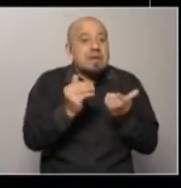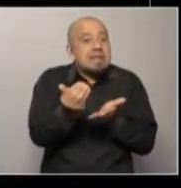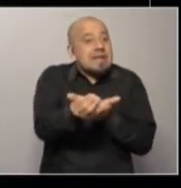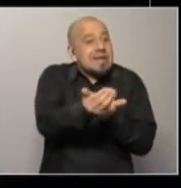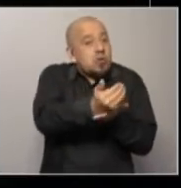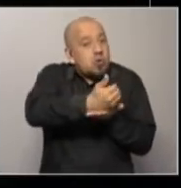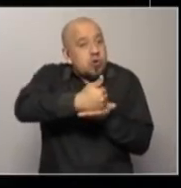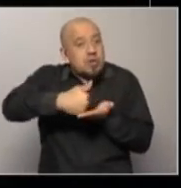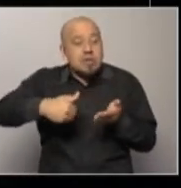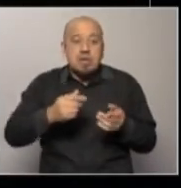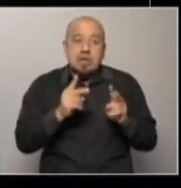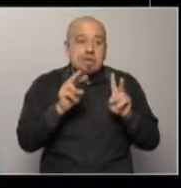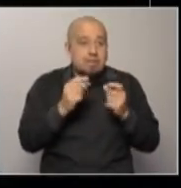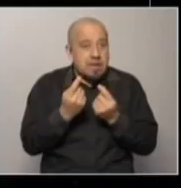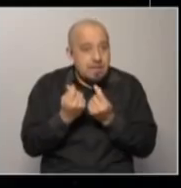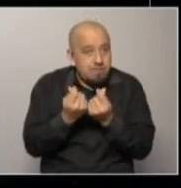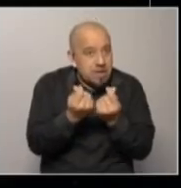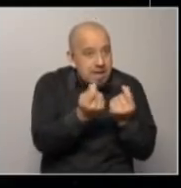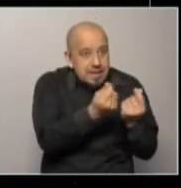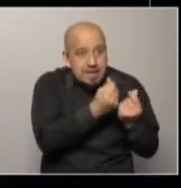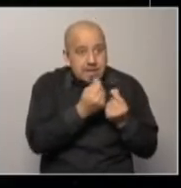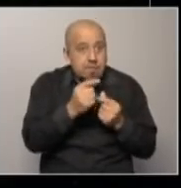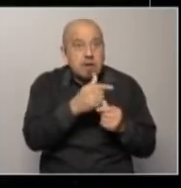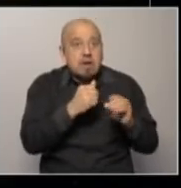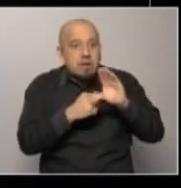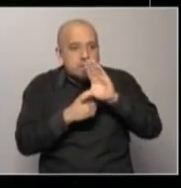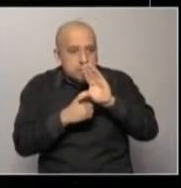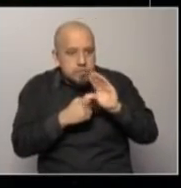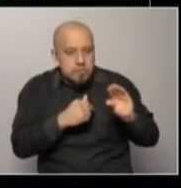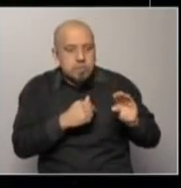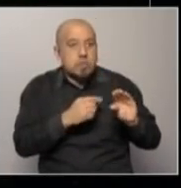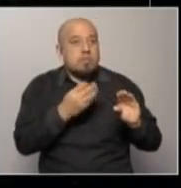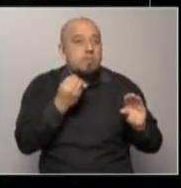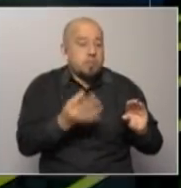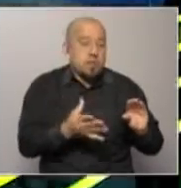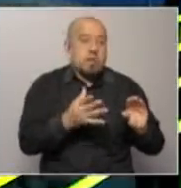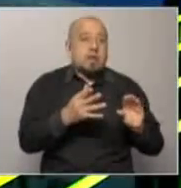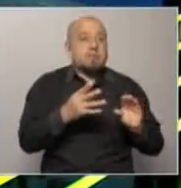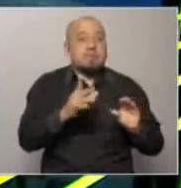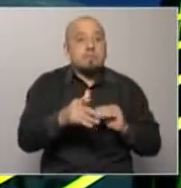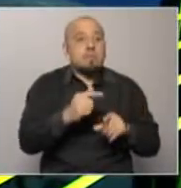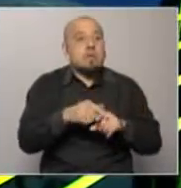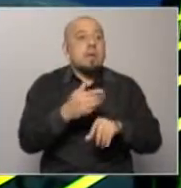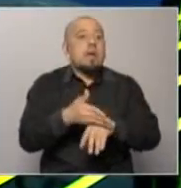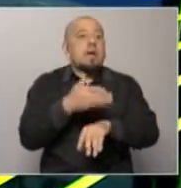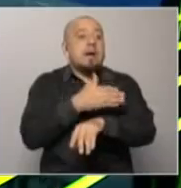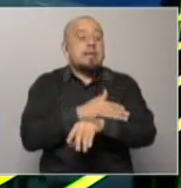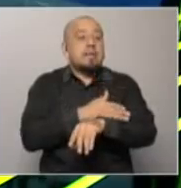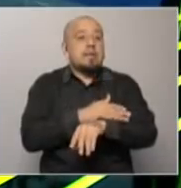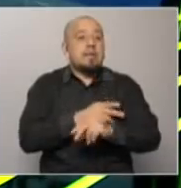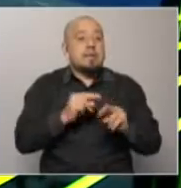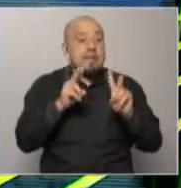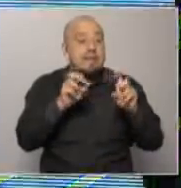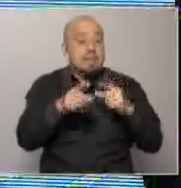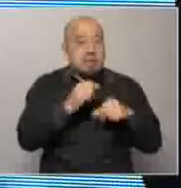digamos, y el grueso del ajuste que además va a ser muy importante, que ya está siendo muy importante, porque apenas unos días antes de decretar el